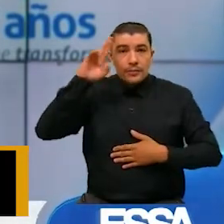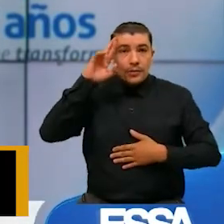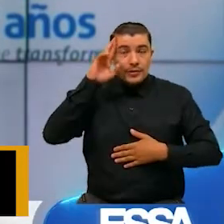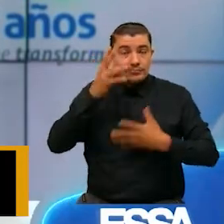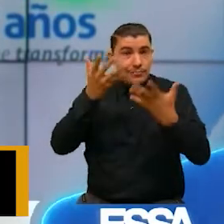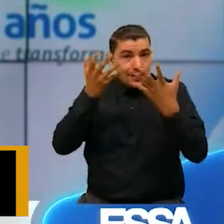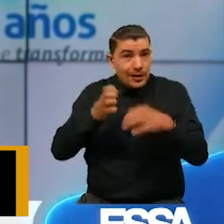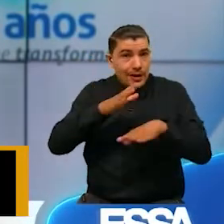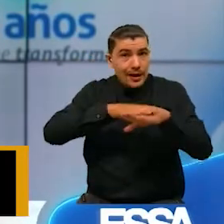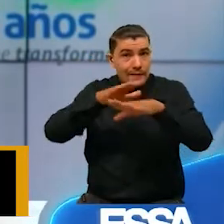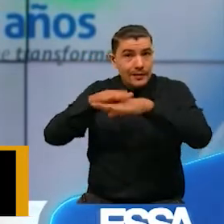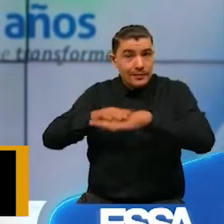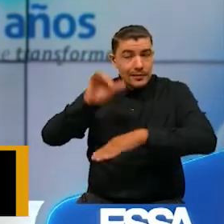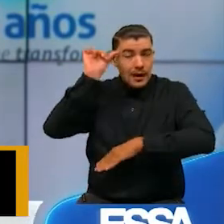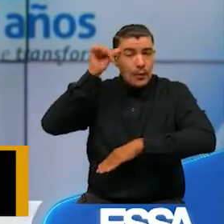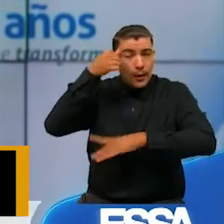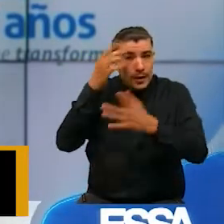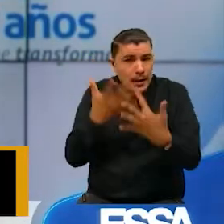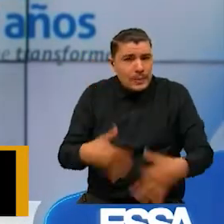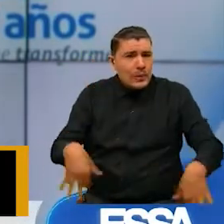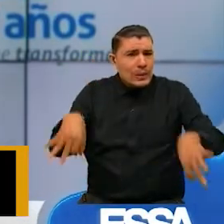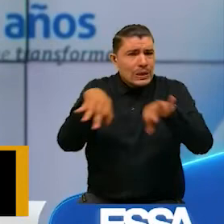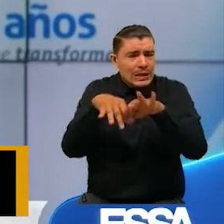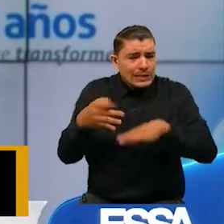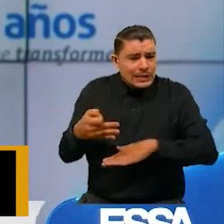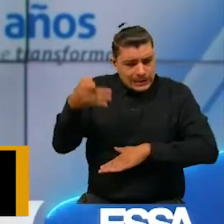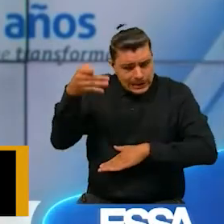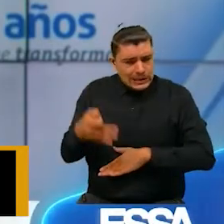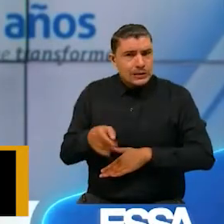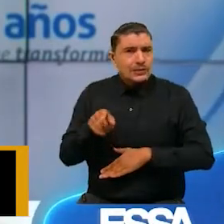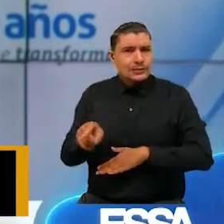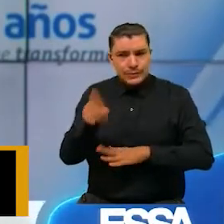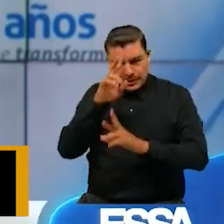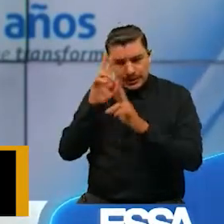recordarte la importancia de dar cumplimiento al RETIE.